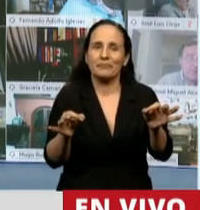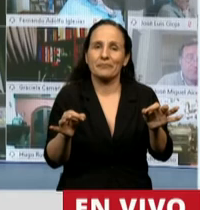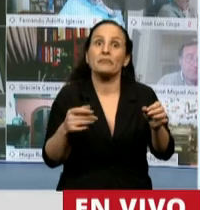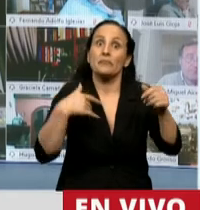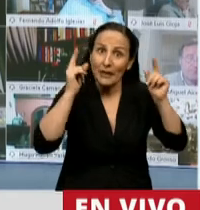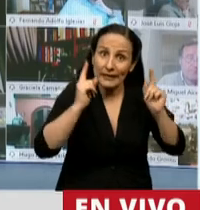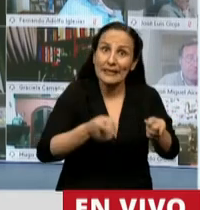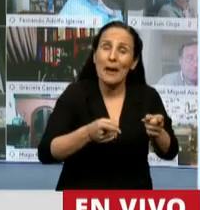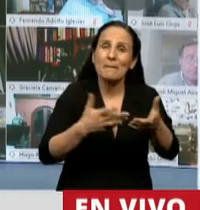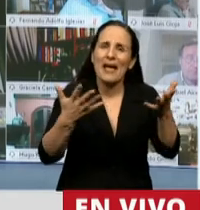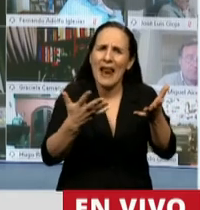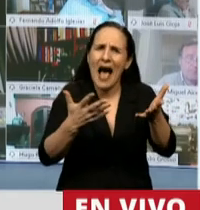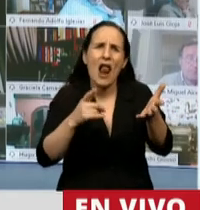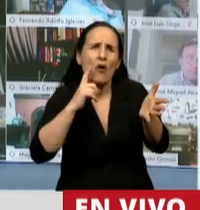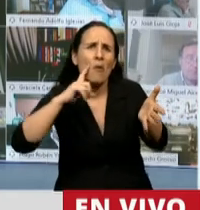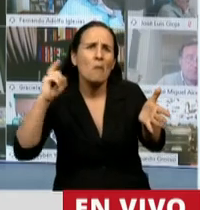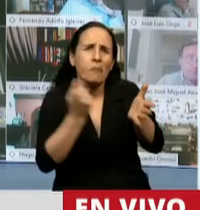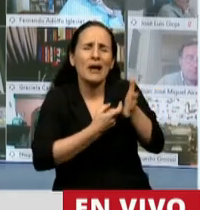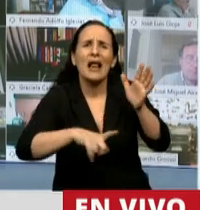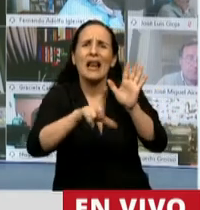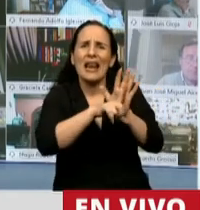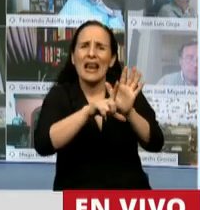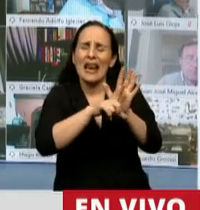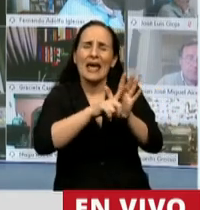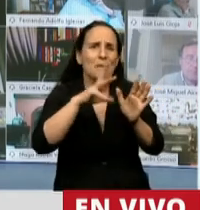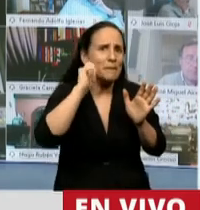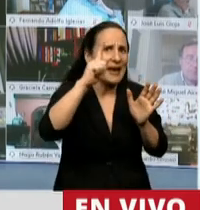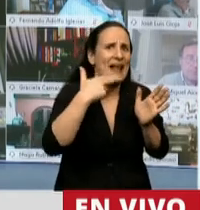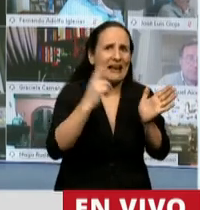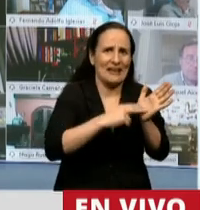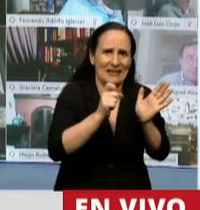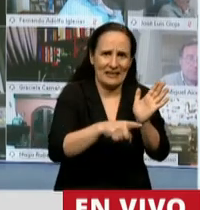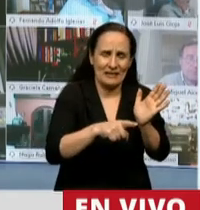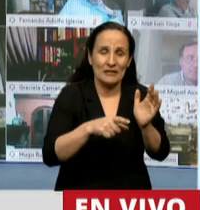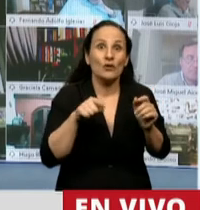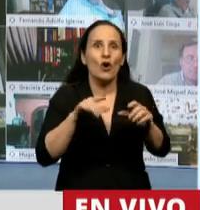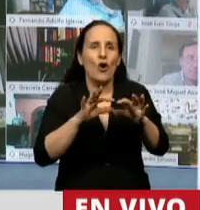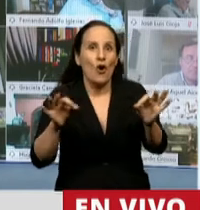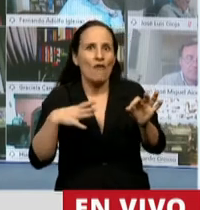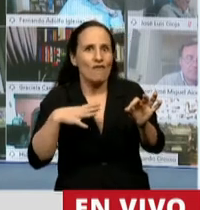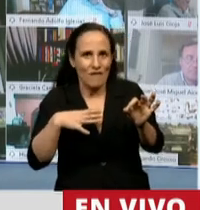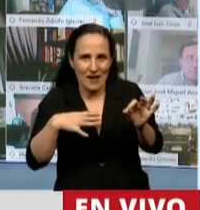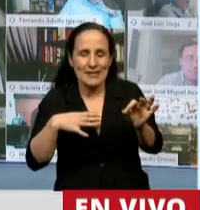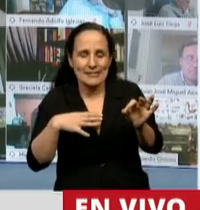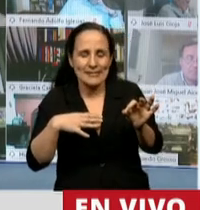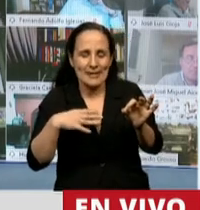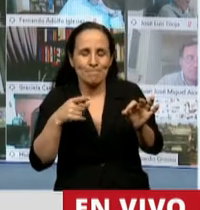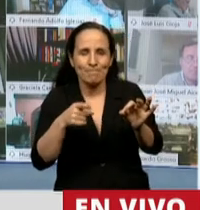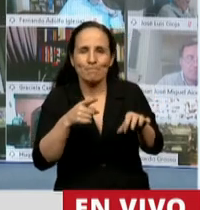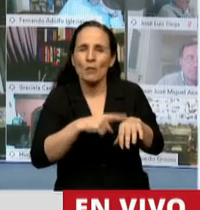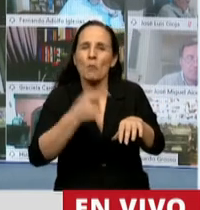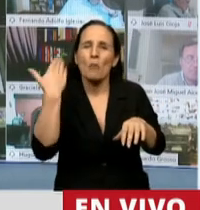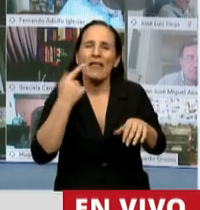también por las infracciones contempladas en la ley penal tributaria esto creo que es una omisión en el dictamen porque